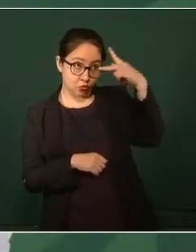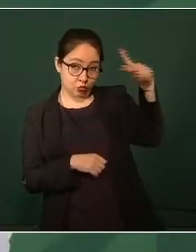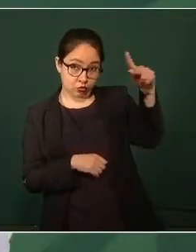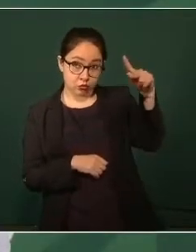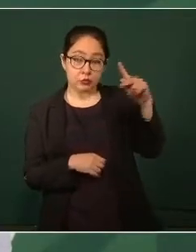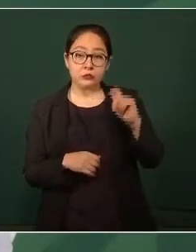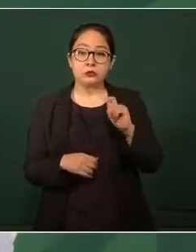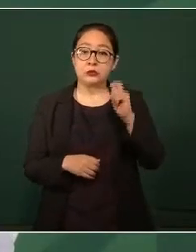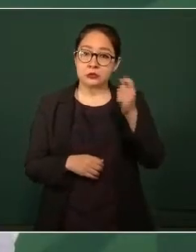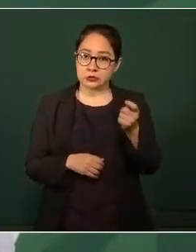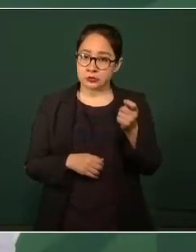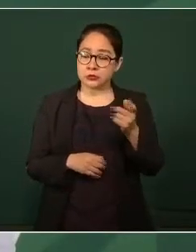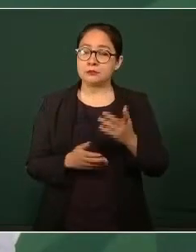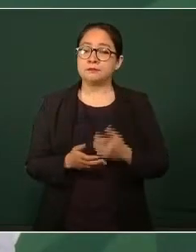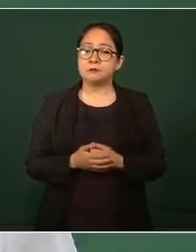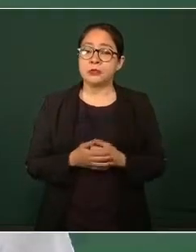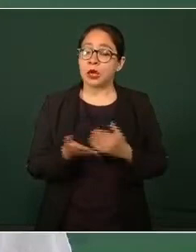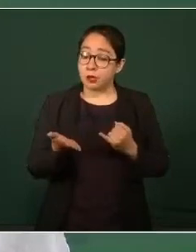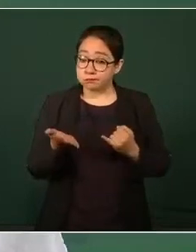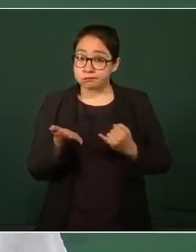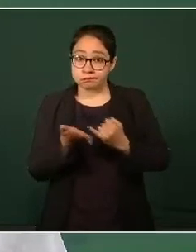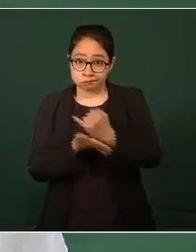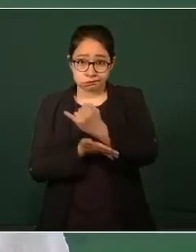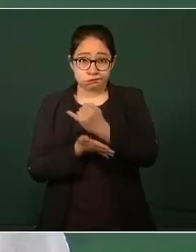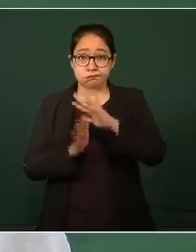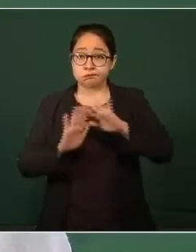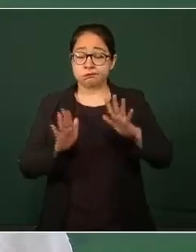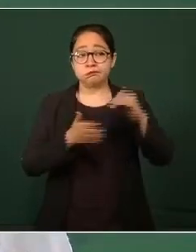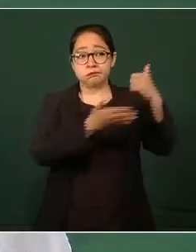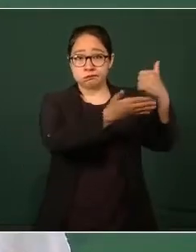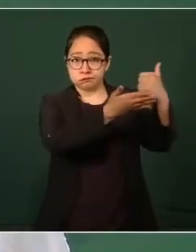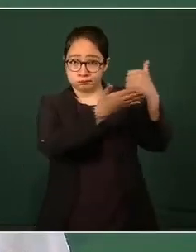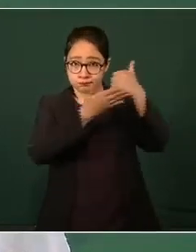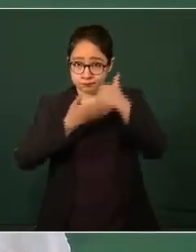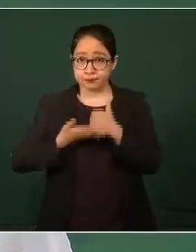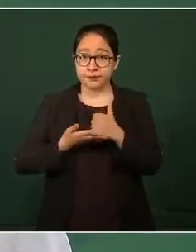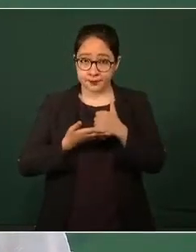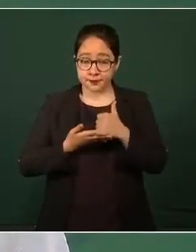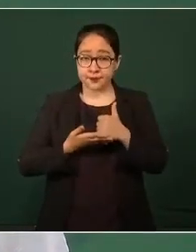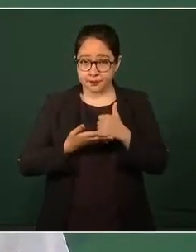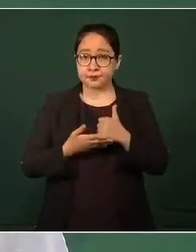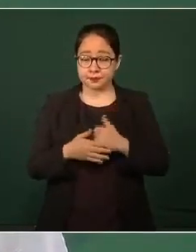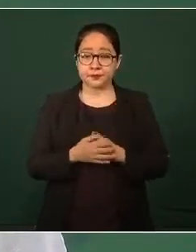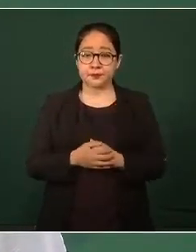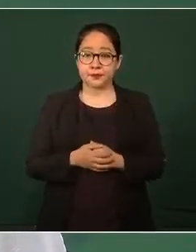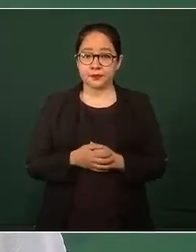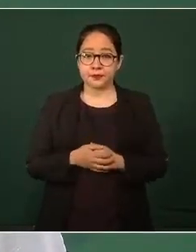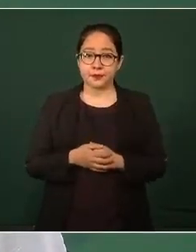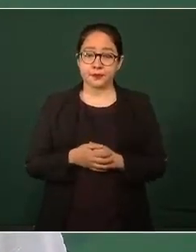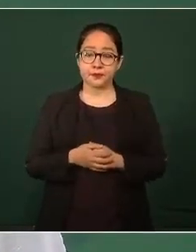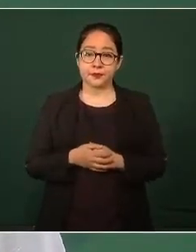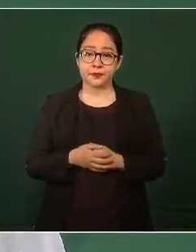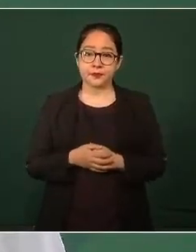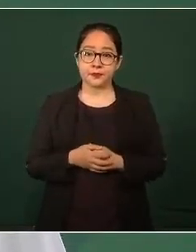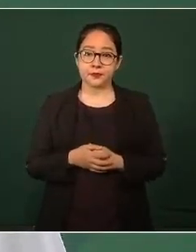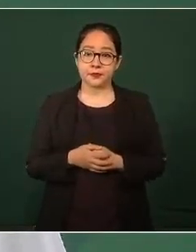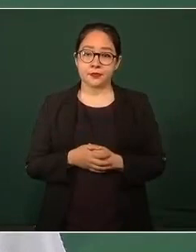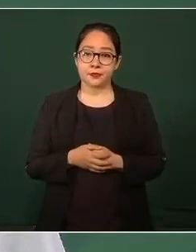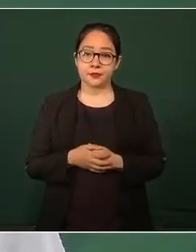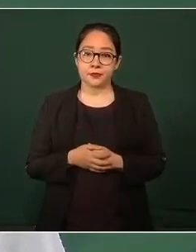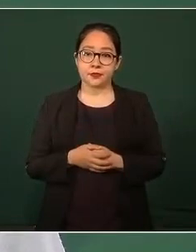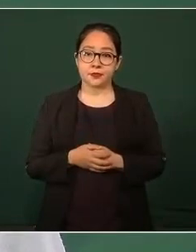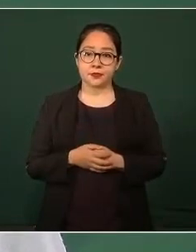ayudarnos y enviar